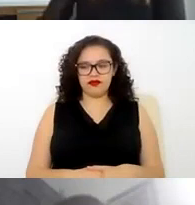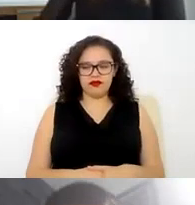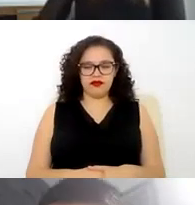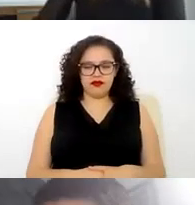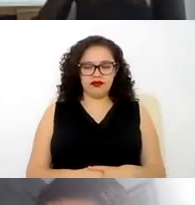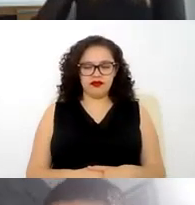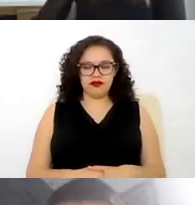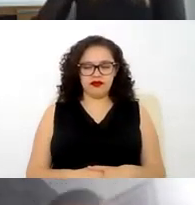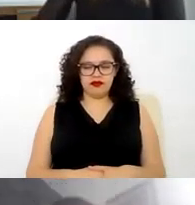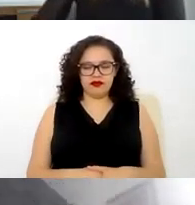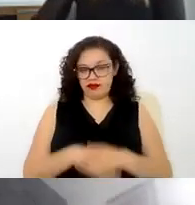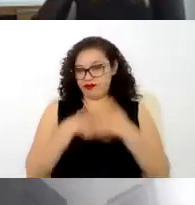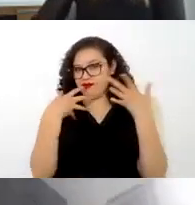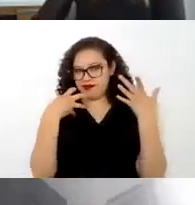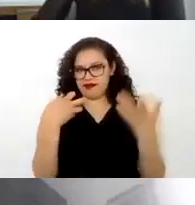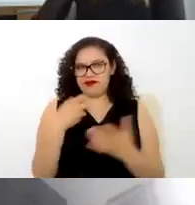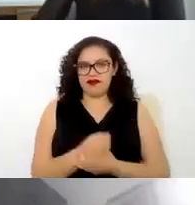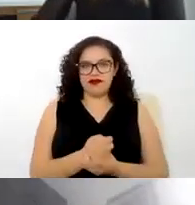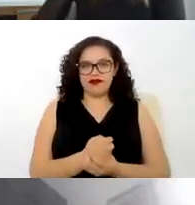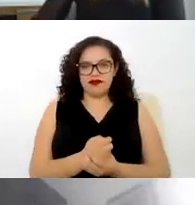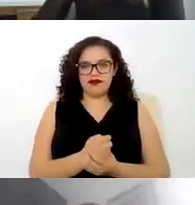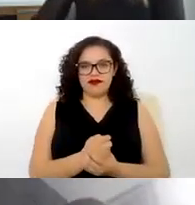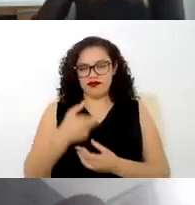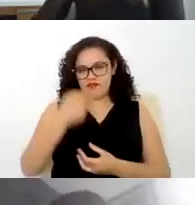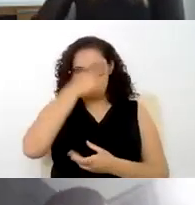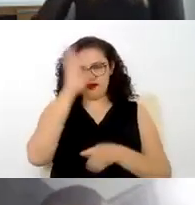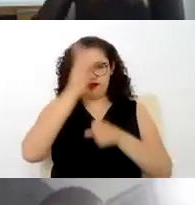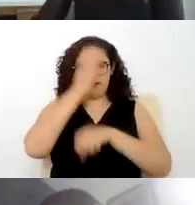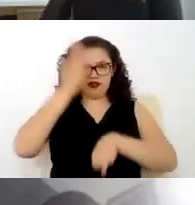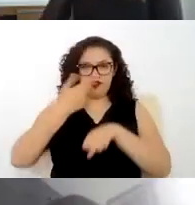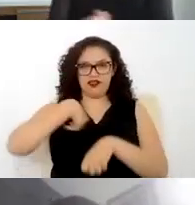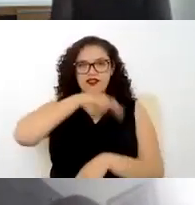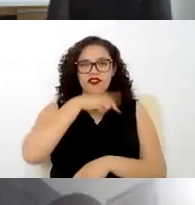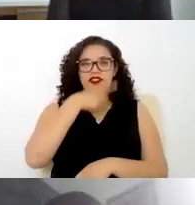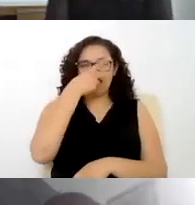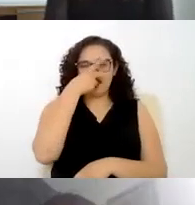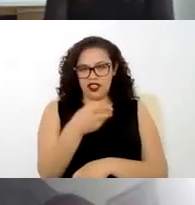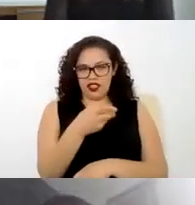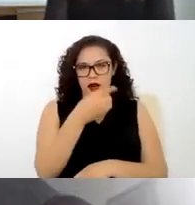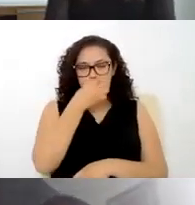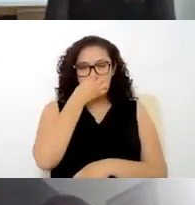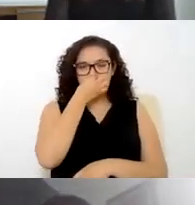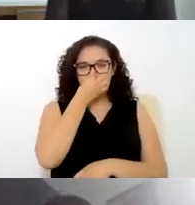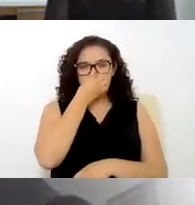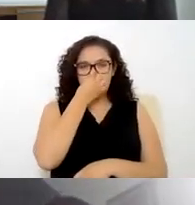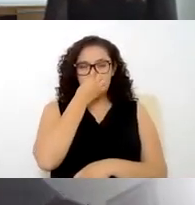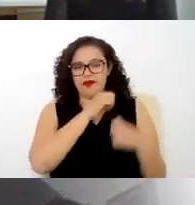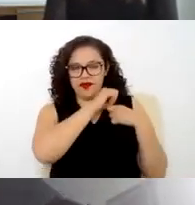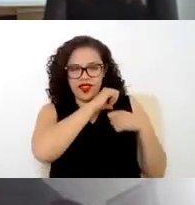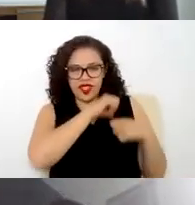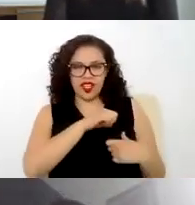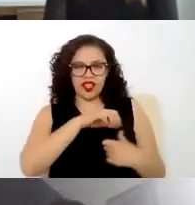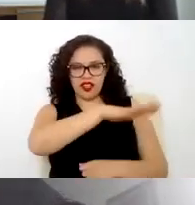y justamente de las de las sanciones que mencionamos también están las que una autoridad jurisdiccional